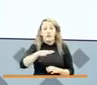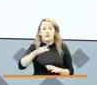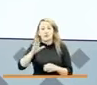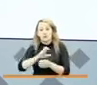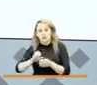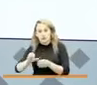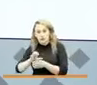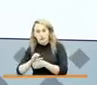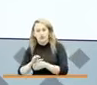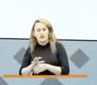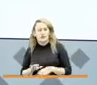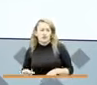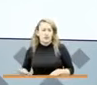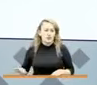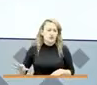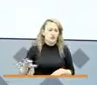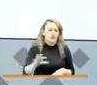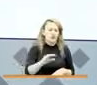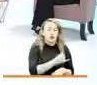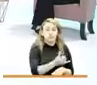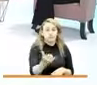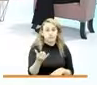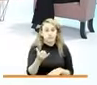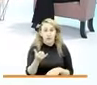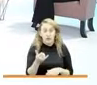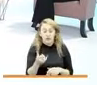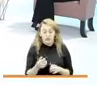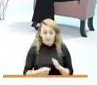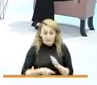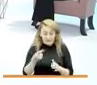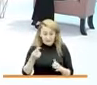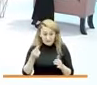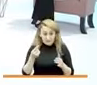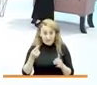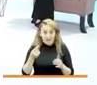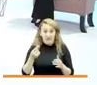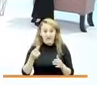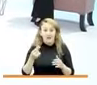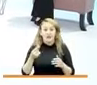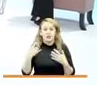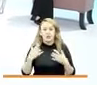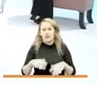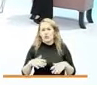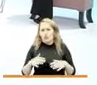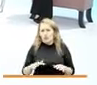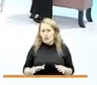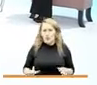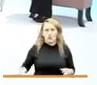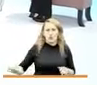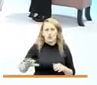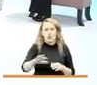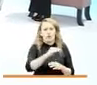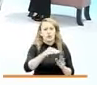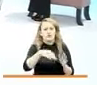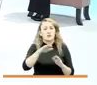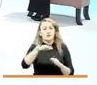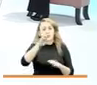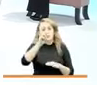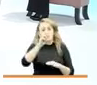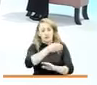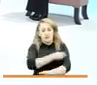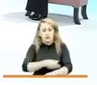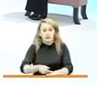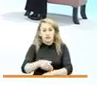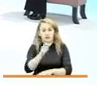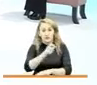En esos momentos, en la inmediatez, logramos cubrir a todos nuestros más de 8 millones de